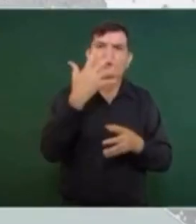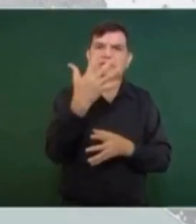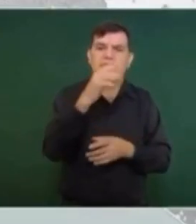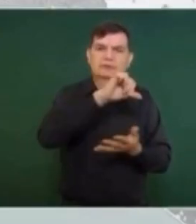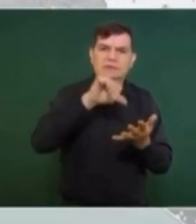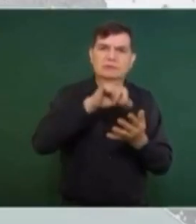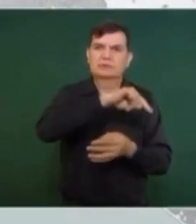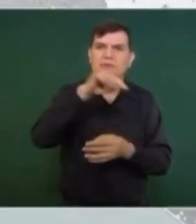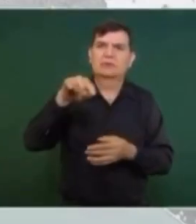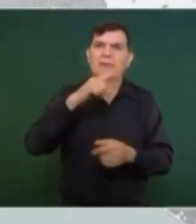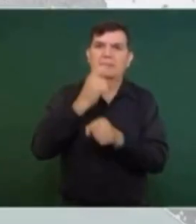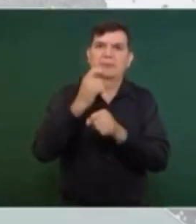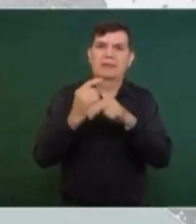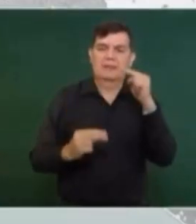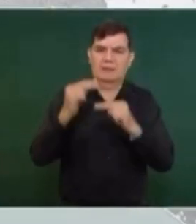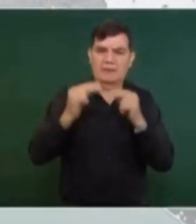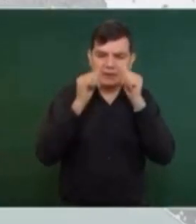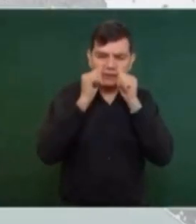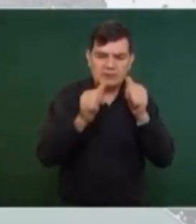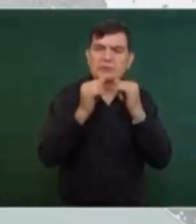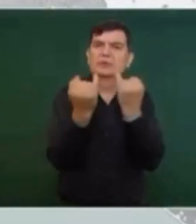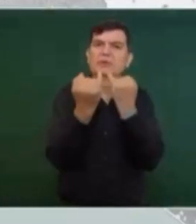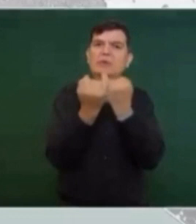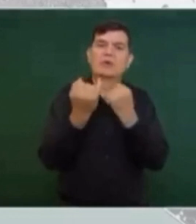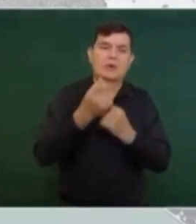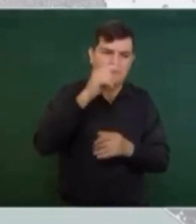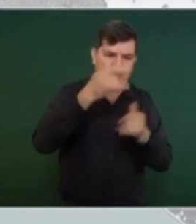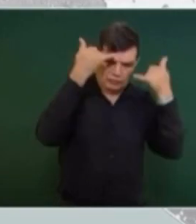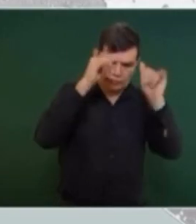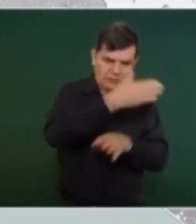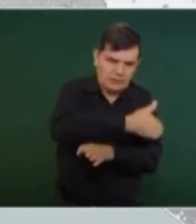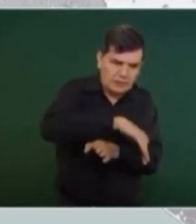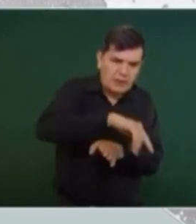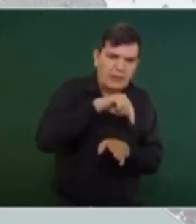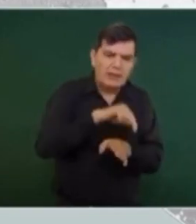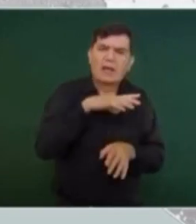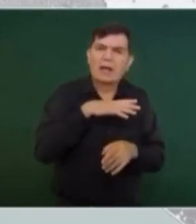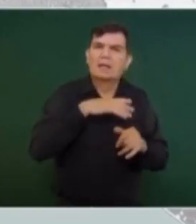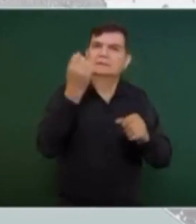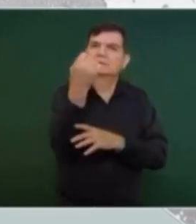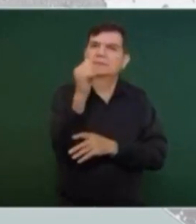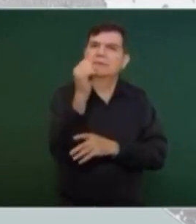y en el régimen ordinario del Seguro Social, informó su director general, Zoe Romero.